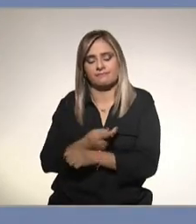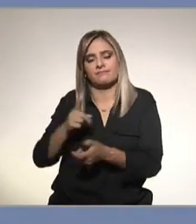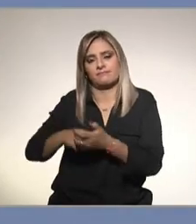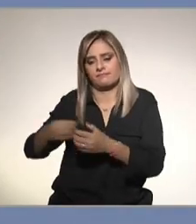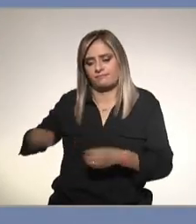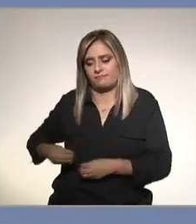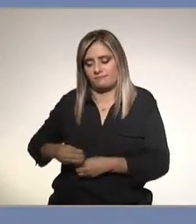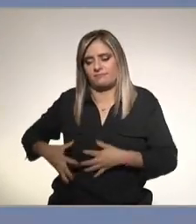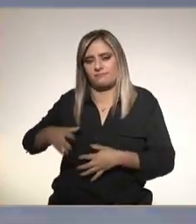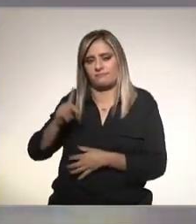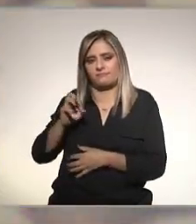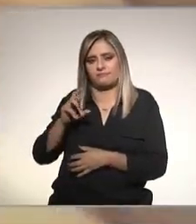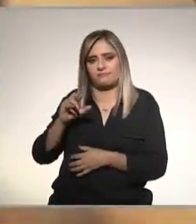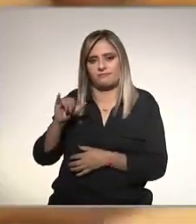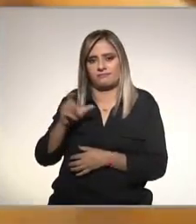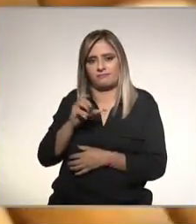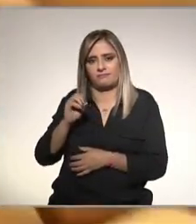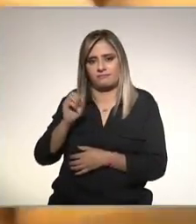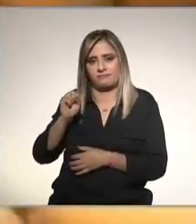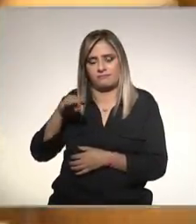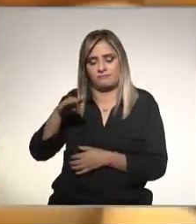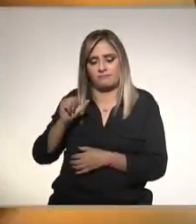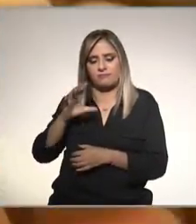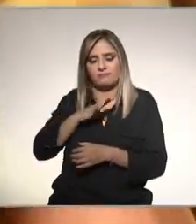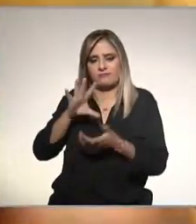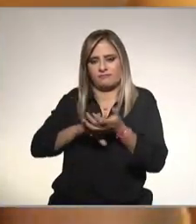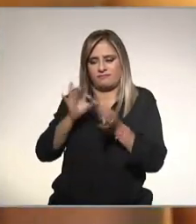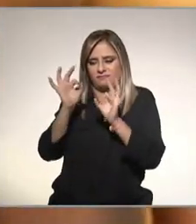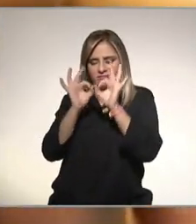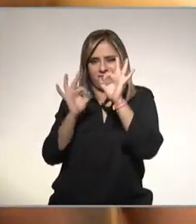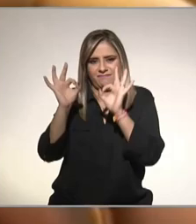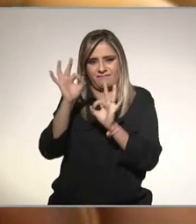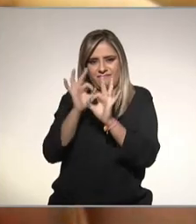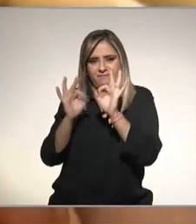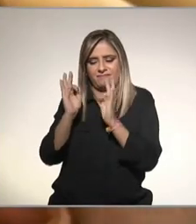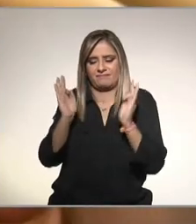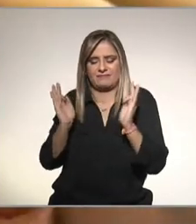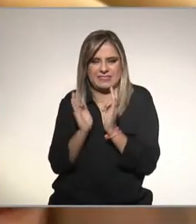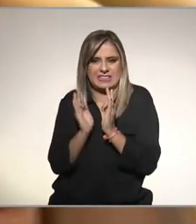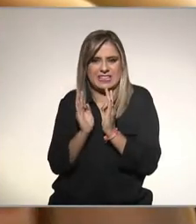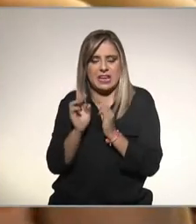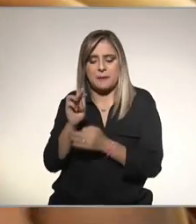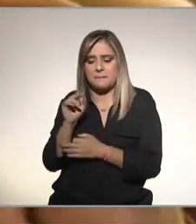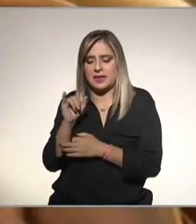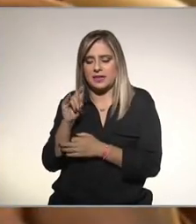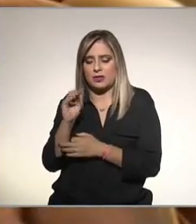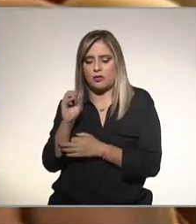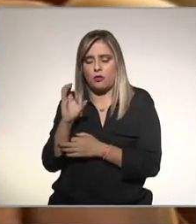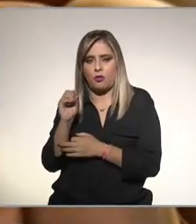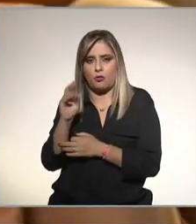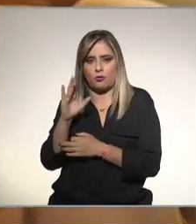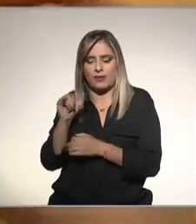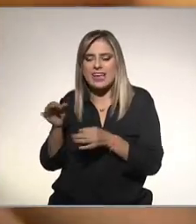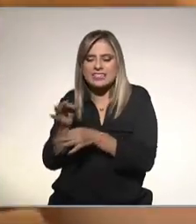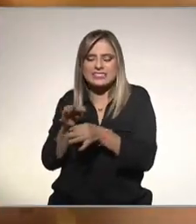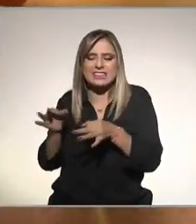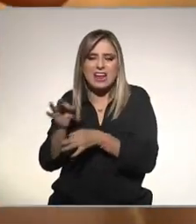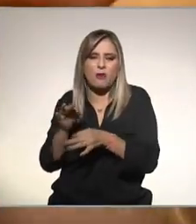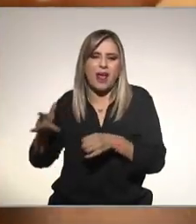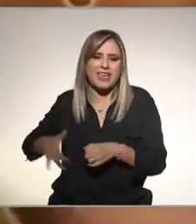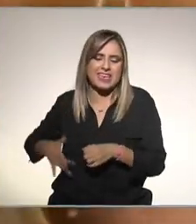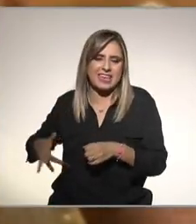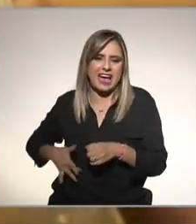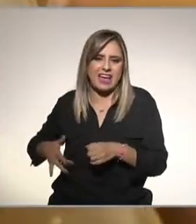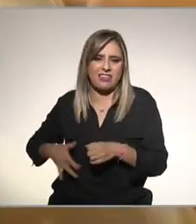se llaman peroxisomas hepáticos son unos pequeños organelos junto a la mitocondria dentro de la célula del hígado y esto